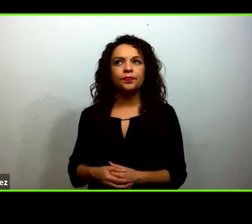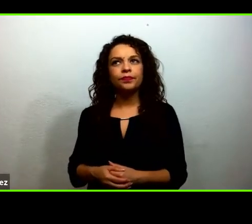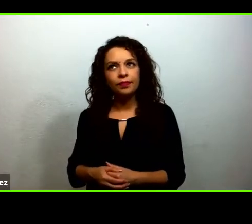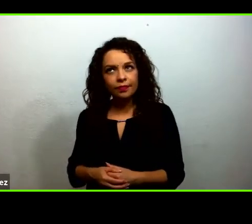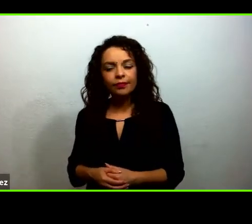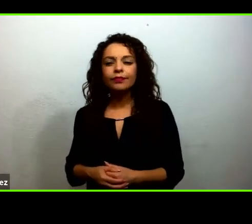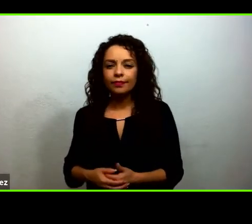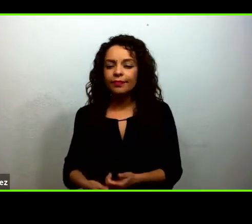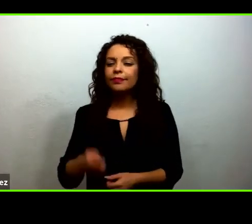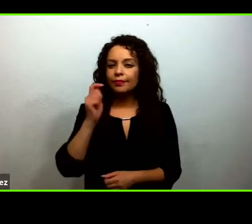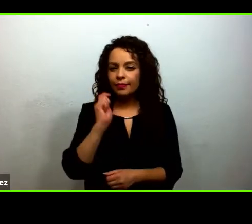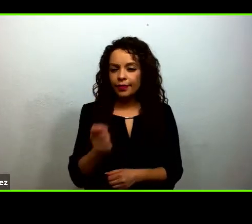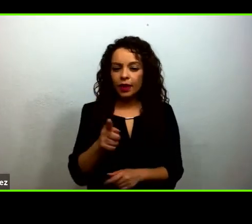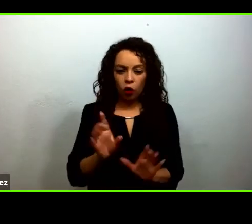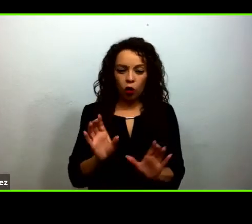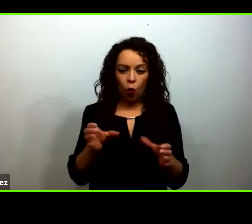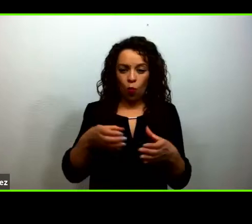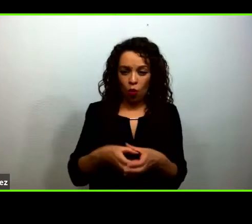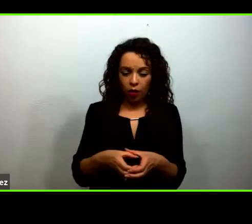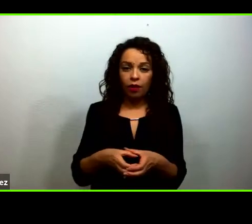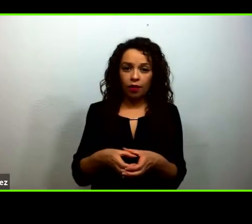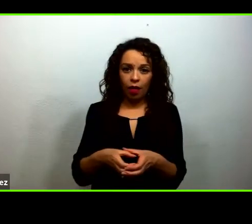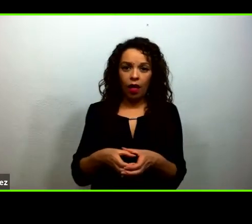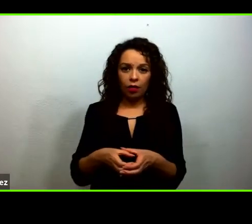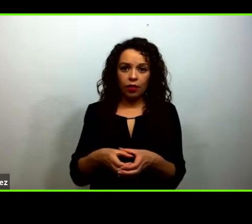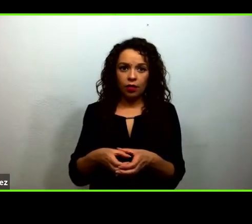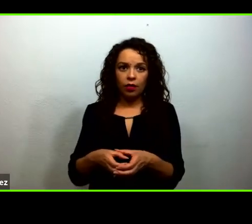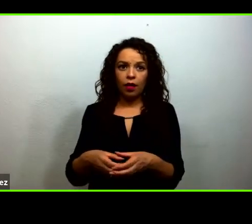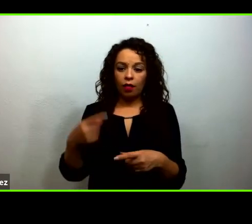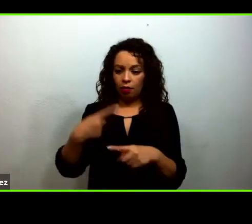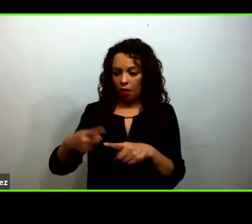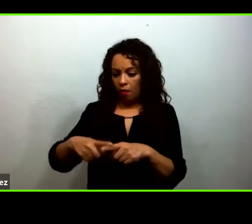intergeneracionales que han desarrollado en el estado de Nayarit.